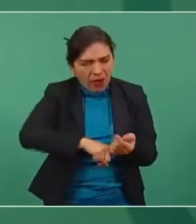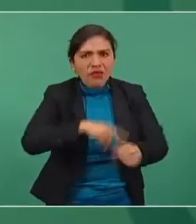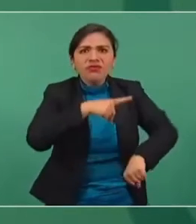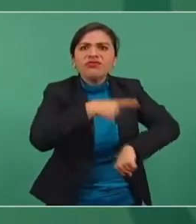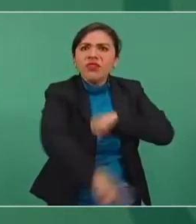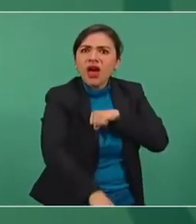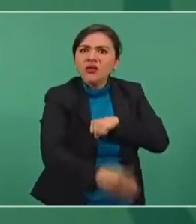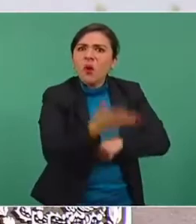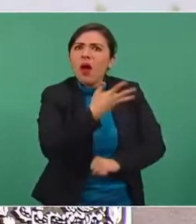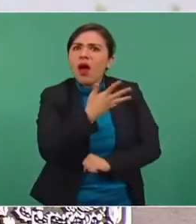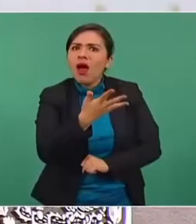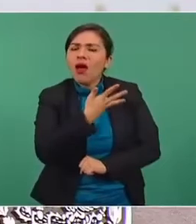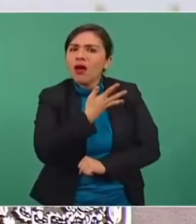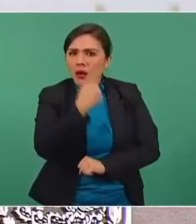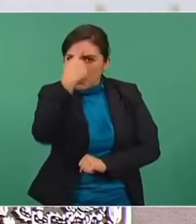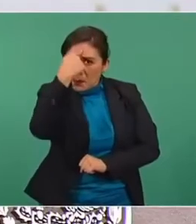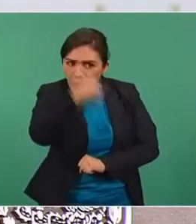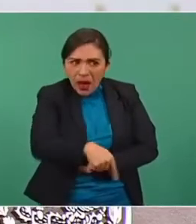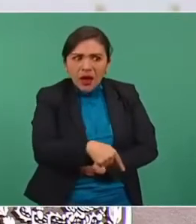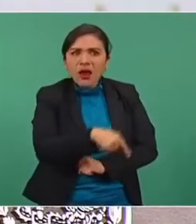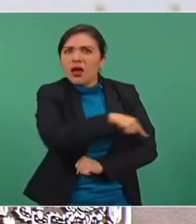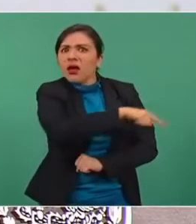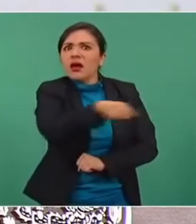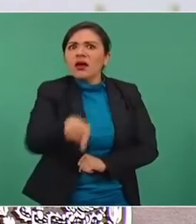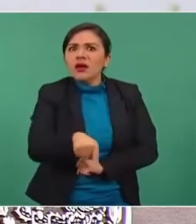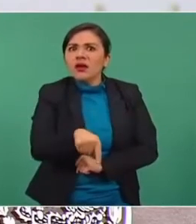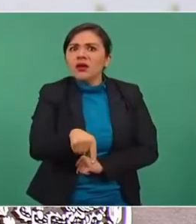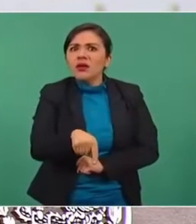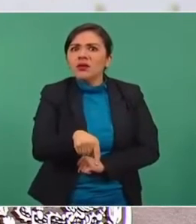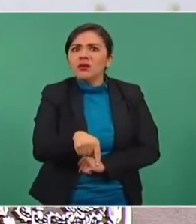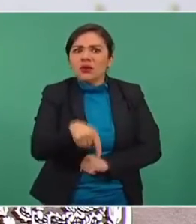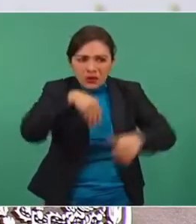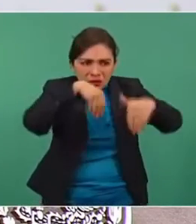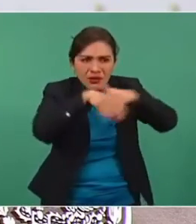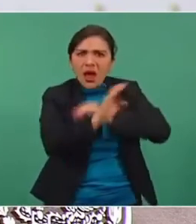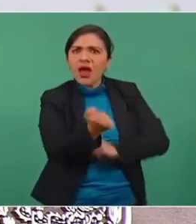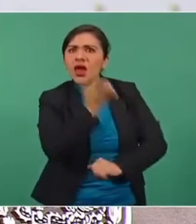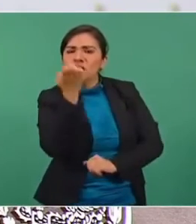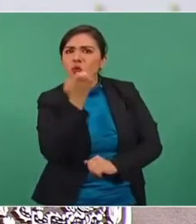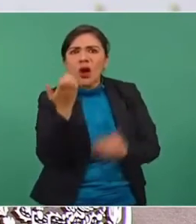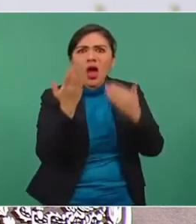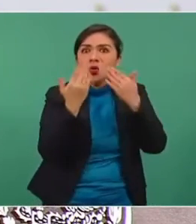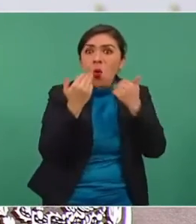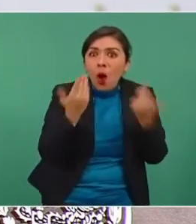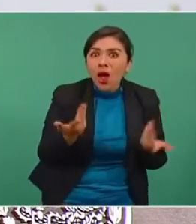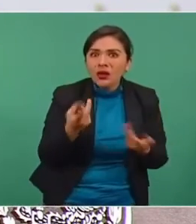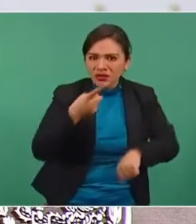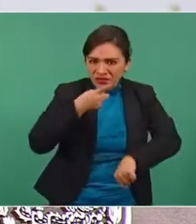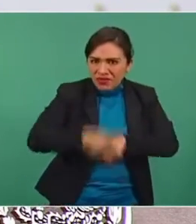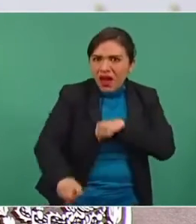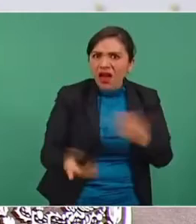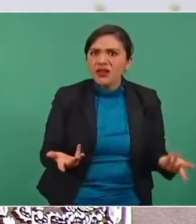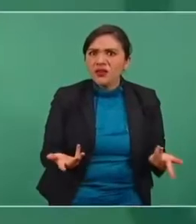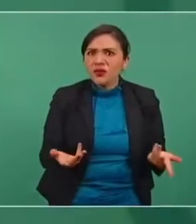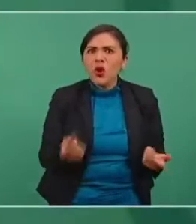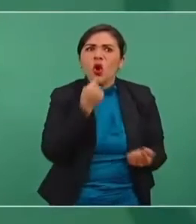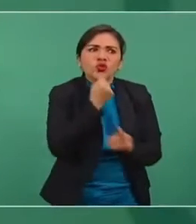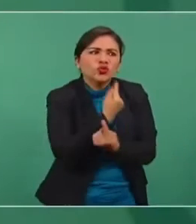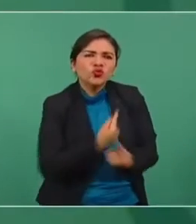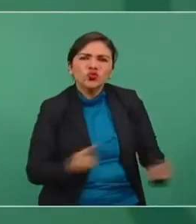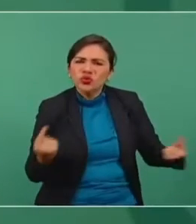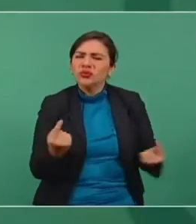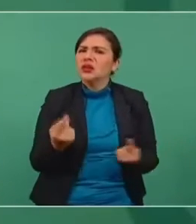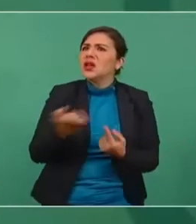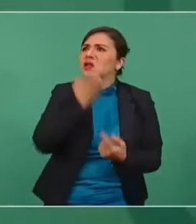el no tener clases presenciales, que le causa a los niños,